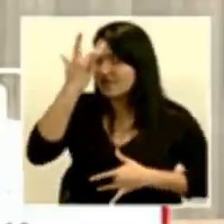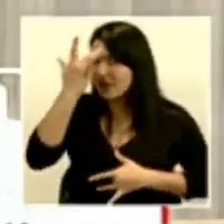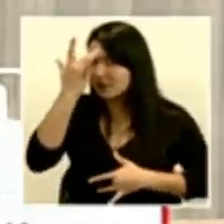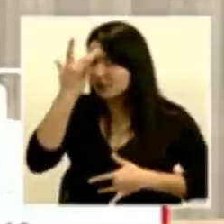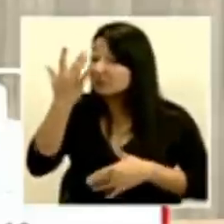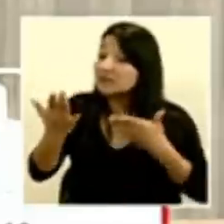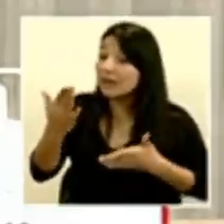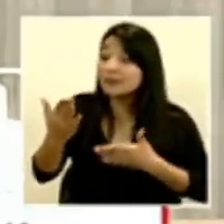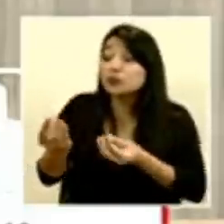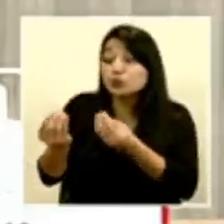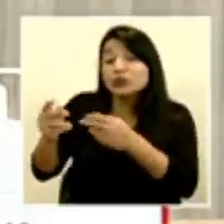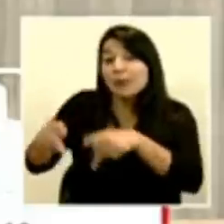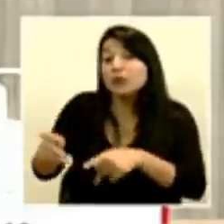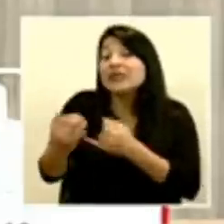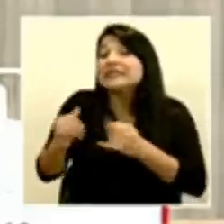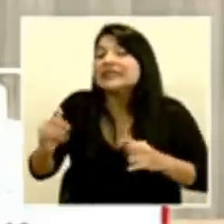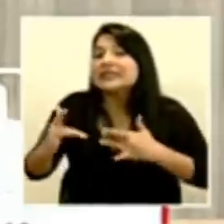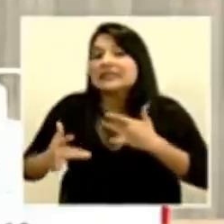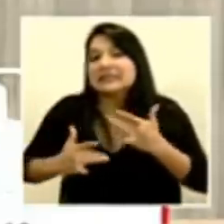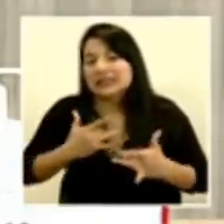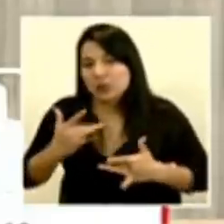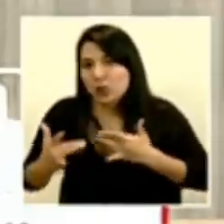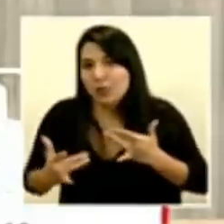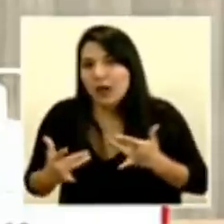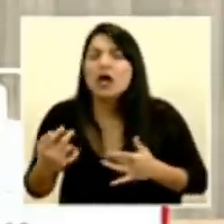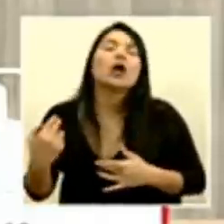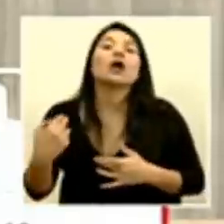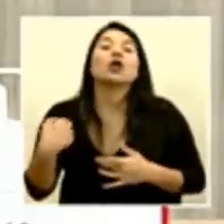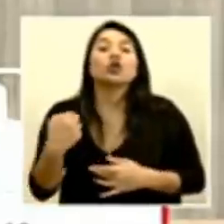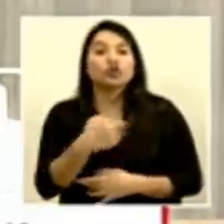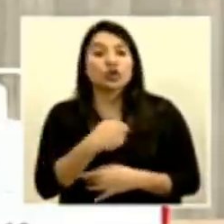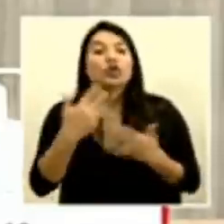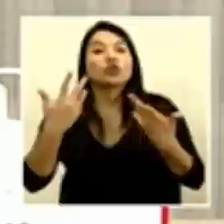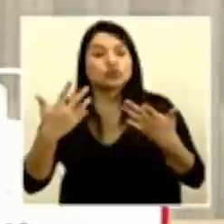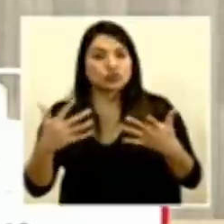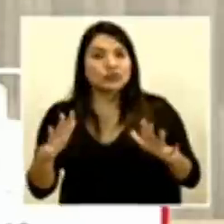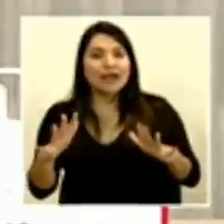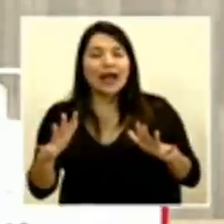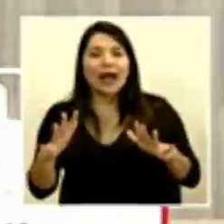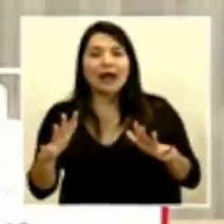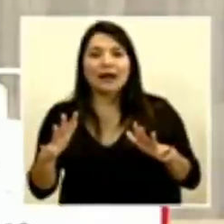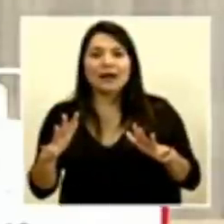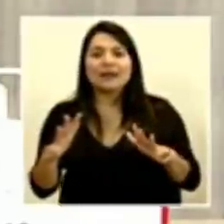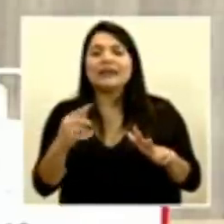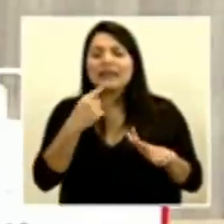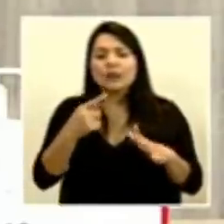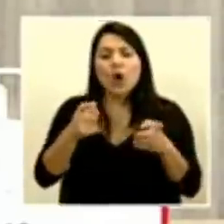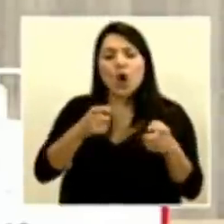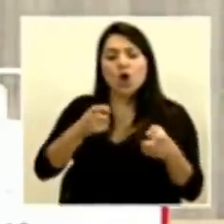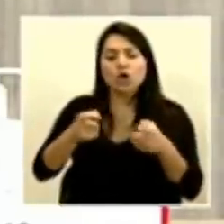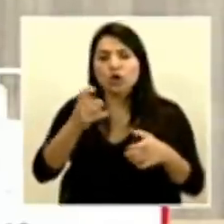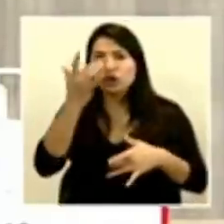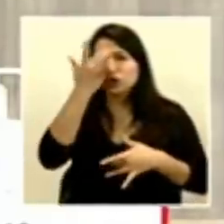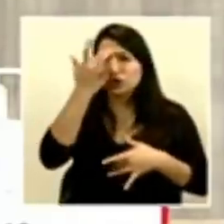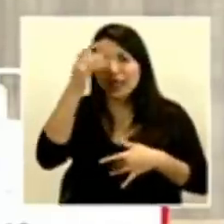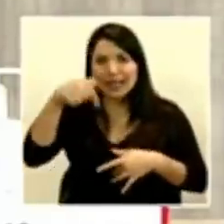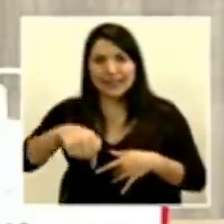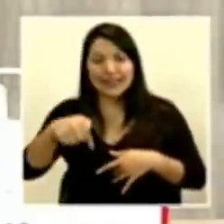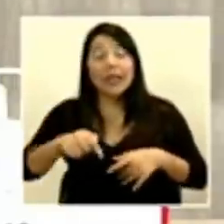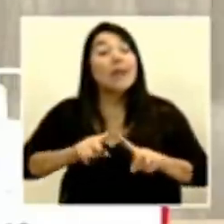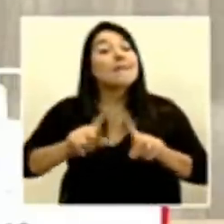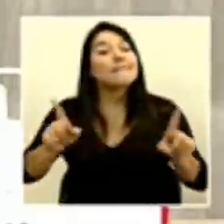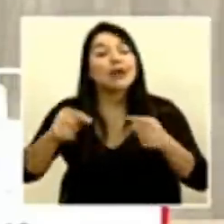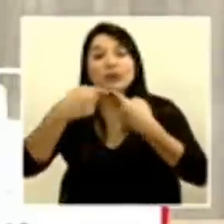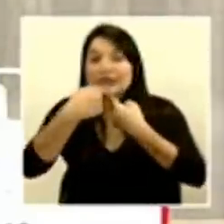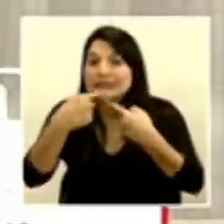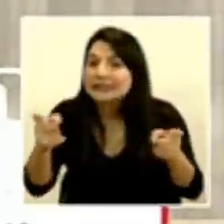pasando en todo el país ya hemos dicho que las transmisiones han venido de alguna u otra forma controladas pero lo que sí les digo es